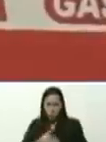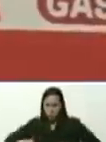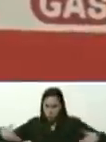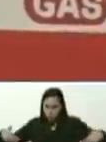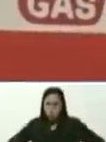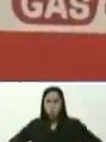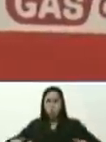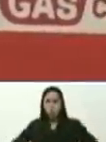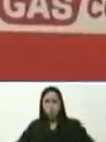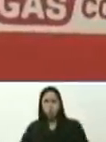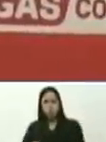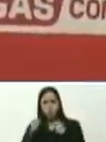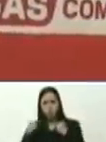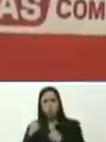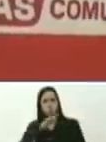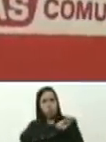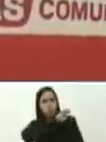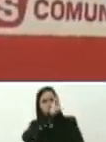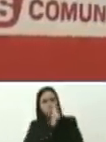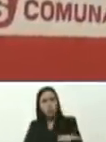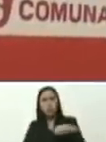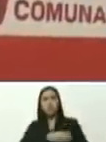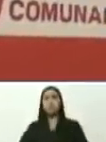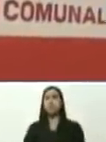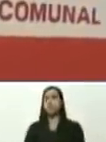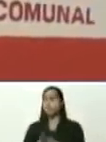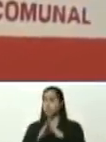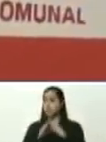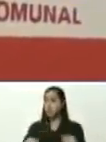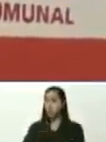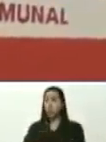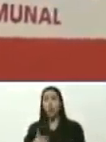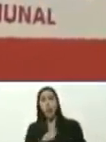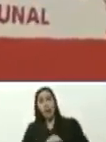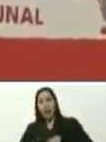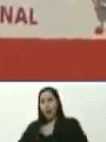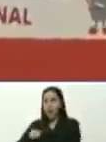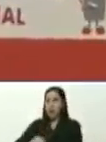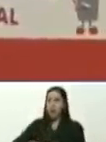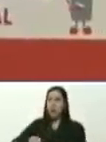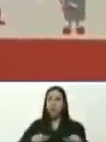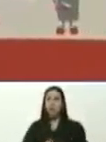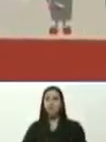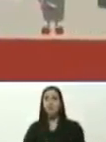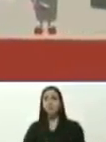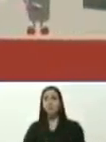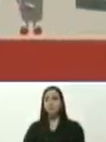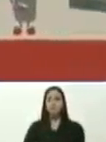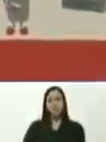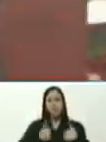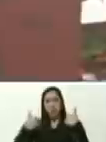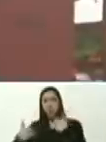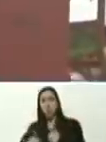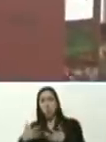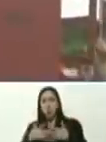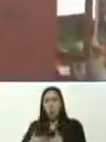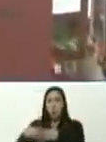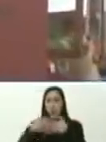en superar, con esfuerzo propio, todas las heridas, de los ataques imperialistas,